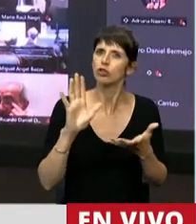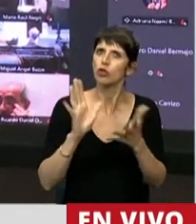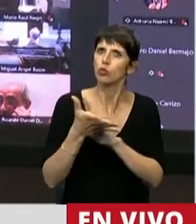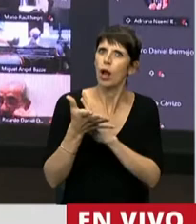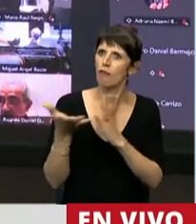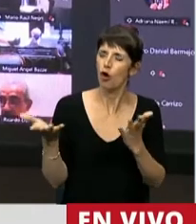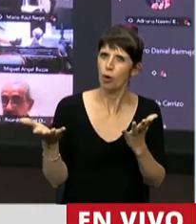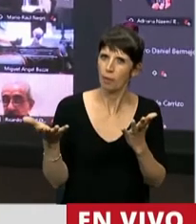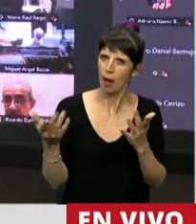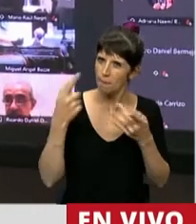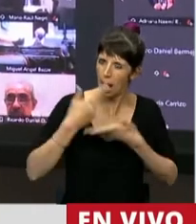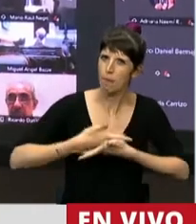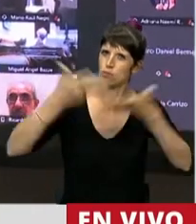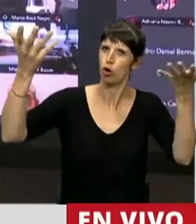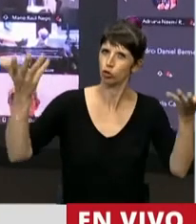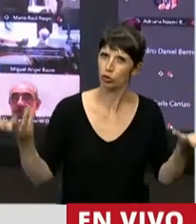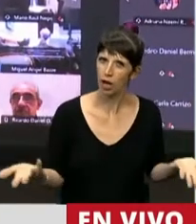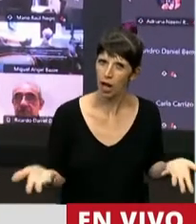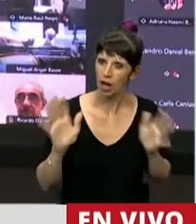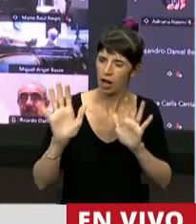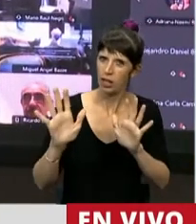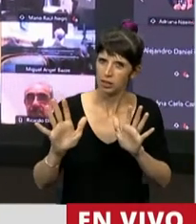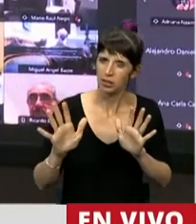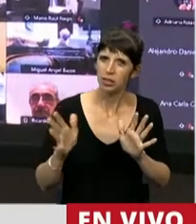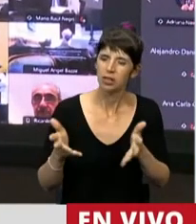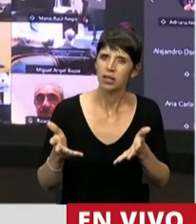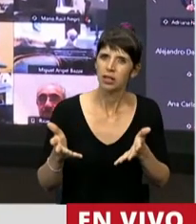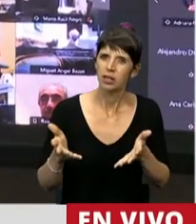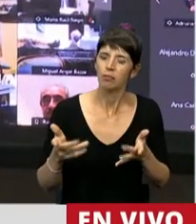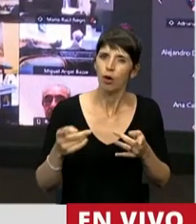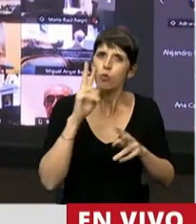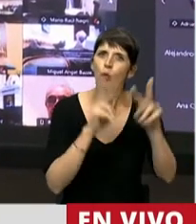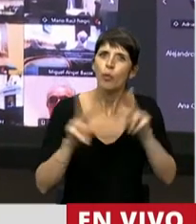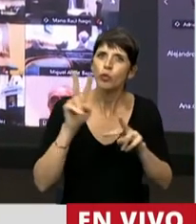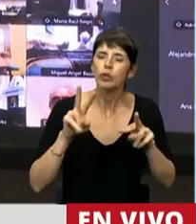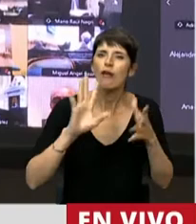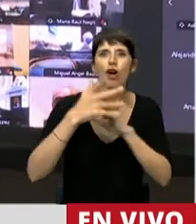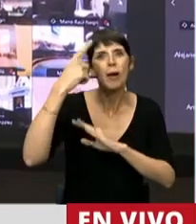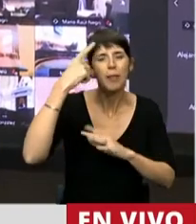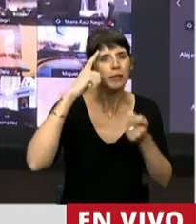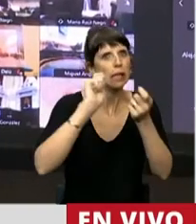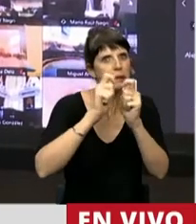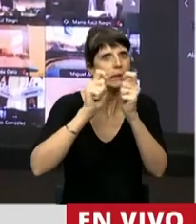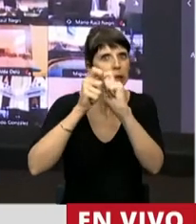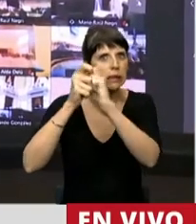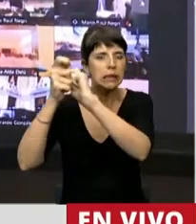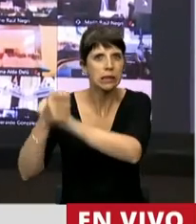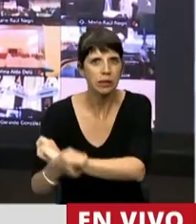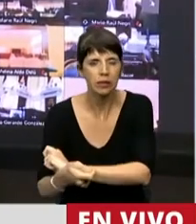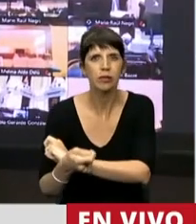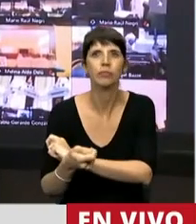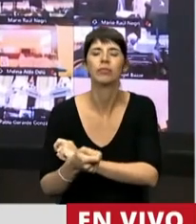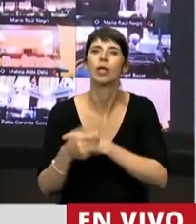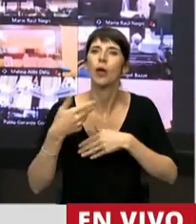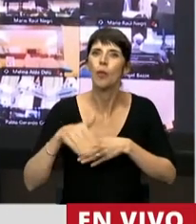pero que también con el paso del tiempo se va a traducir en un fomento del